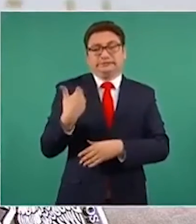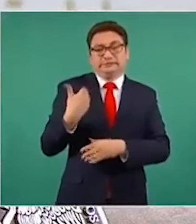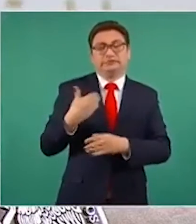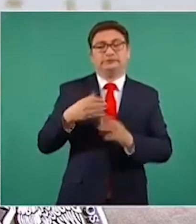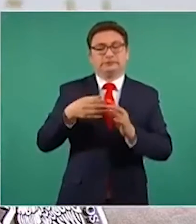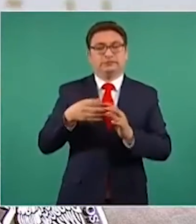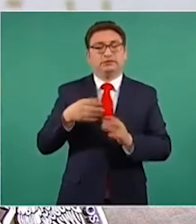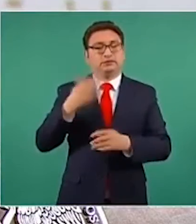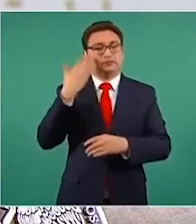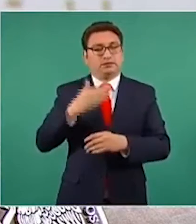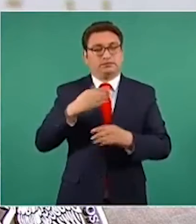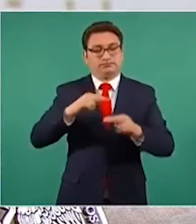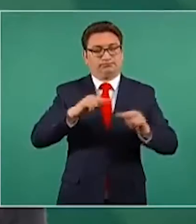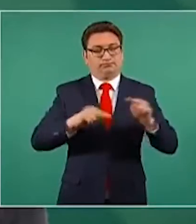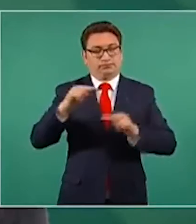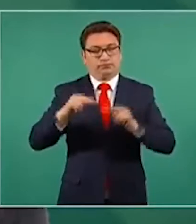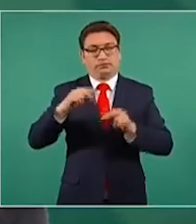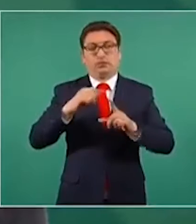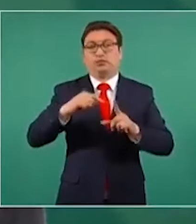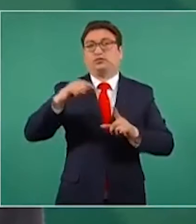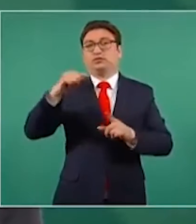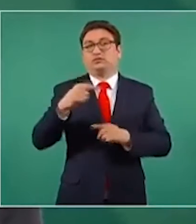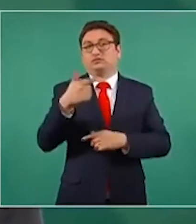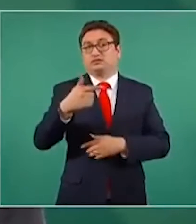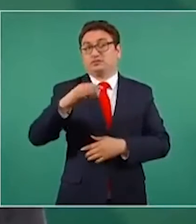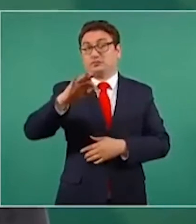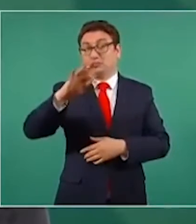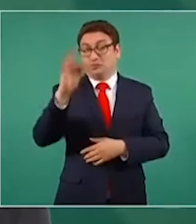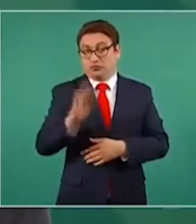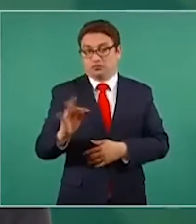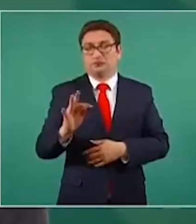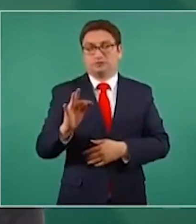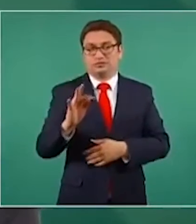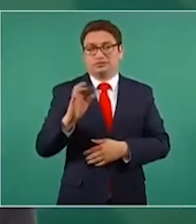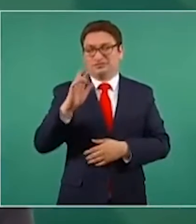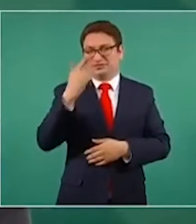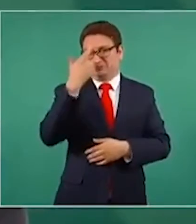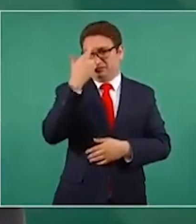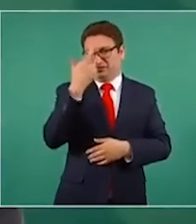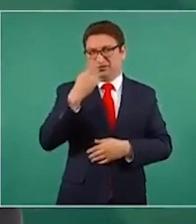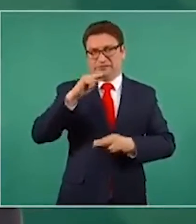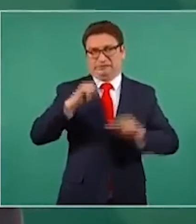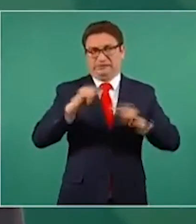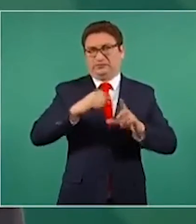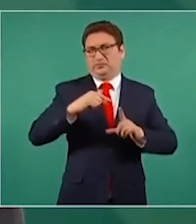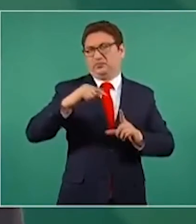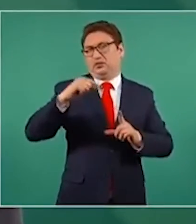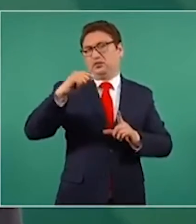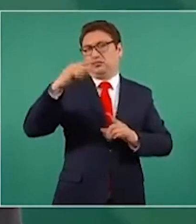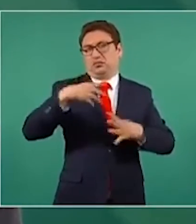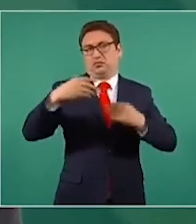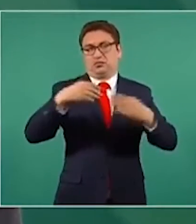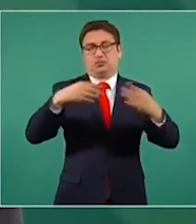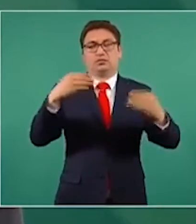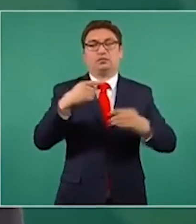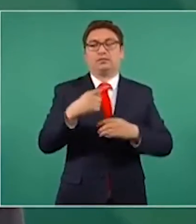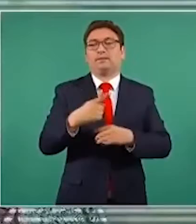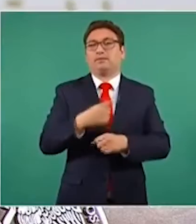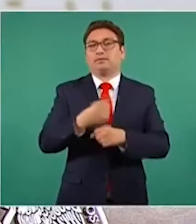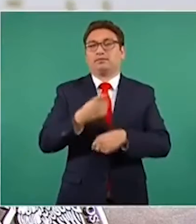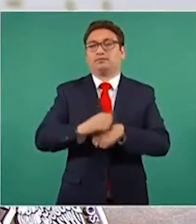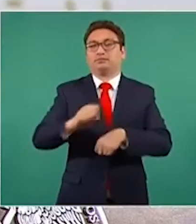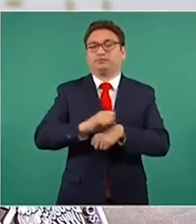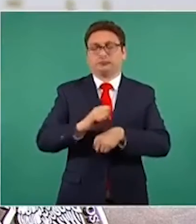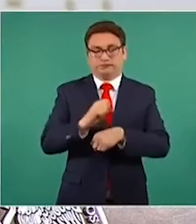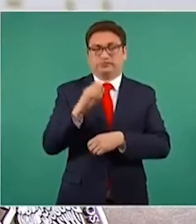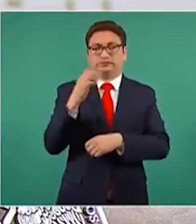este indicador en su momento llegó a estar hasta 7 por ciento cuando tuvimos el periodo más alto de la epidemia en la primera semana de enero